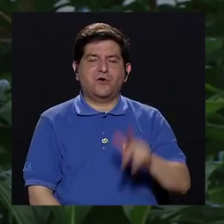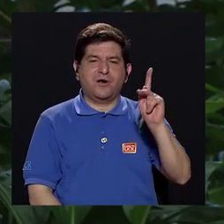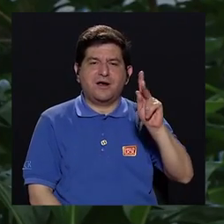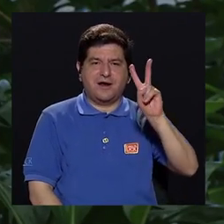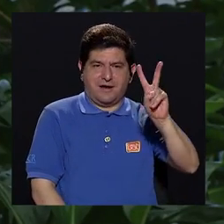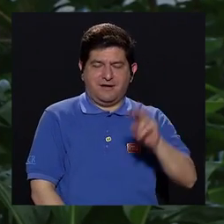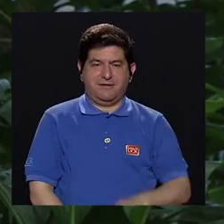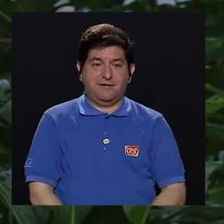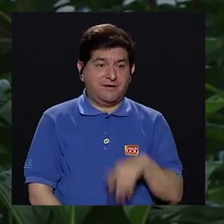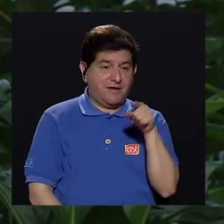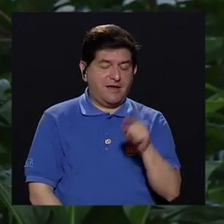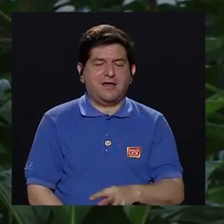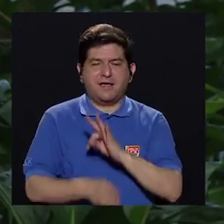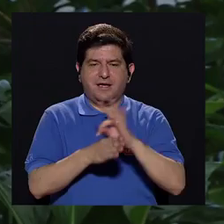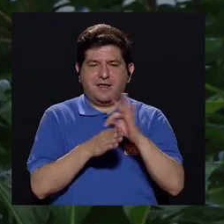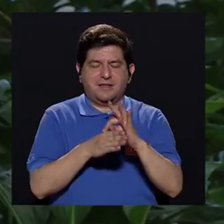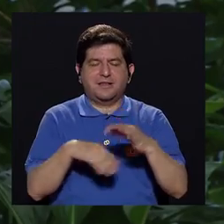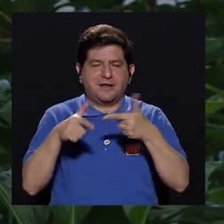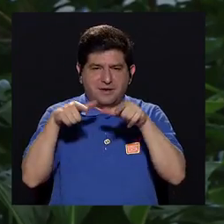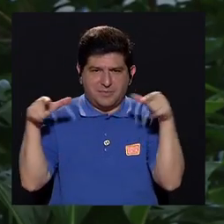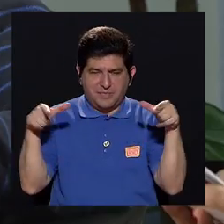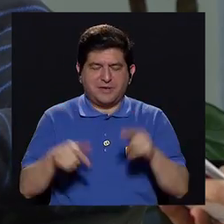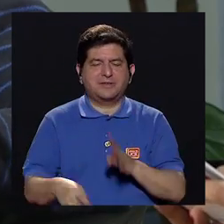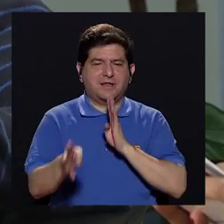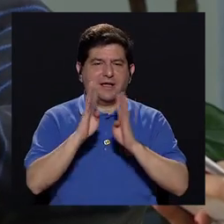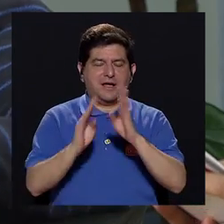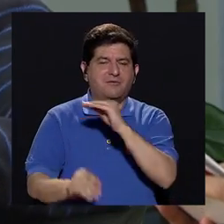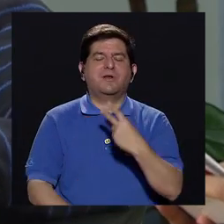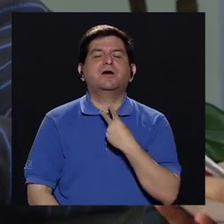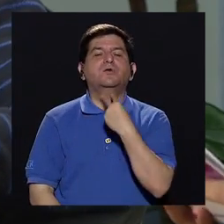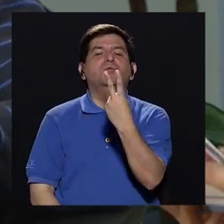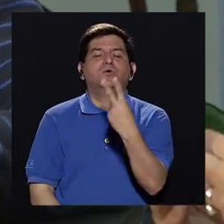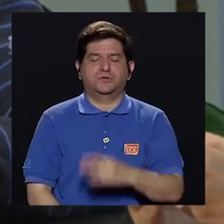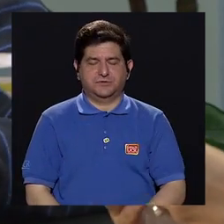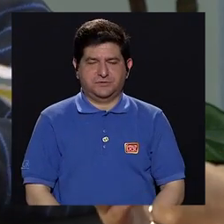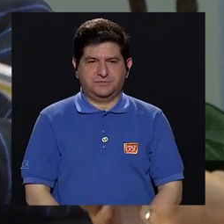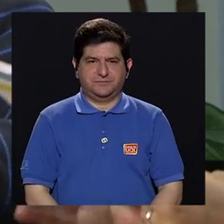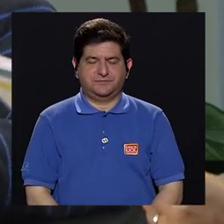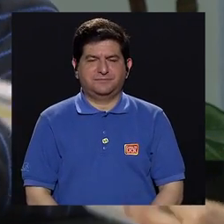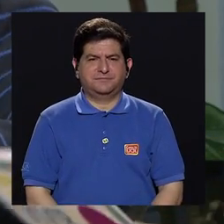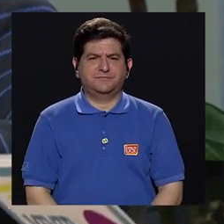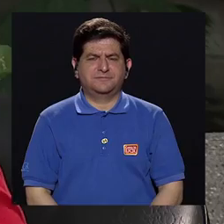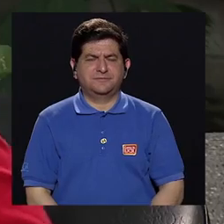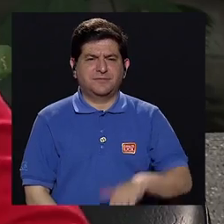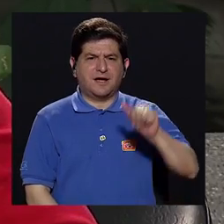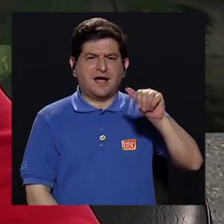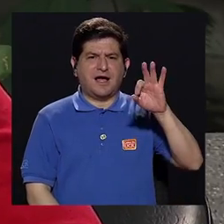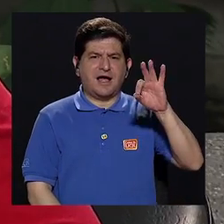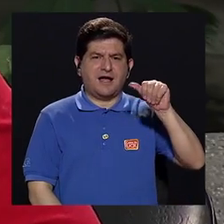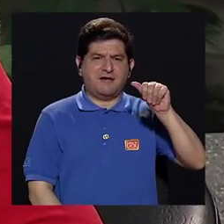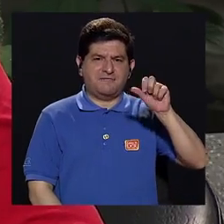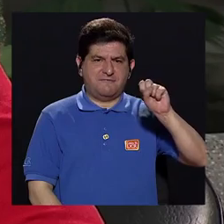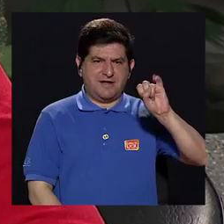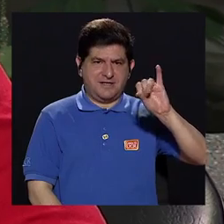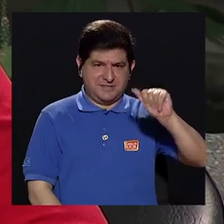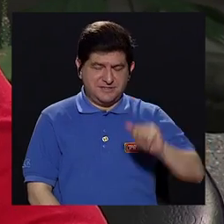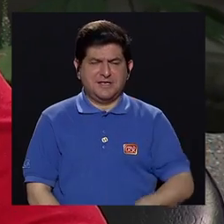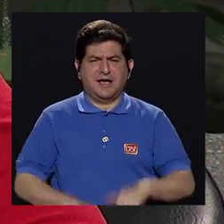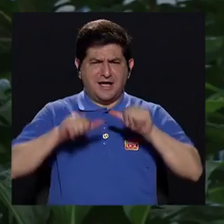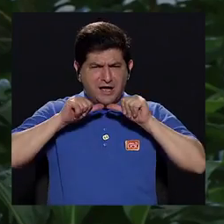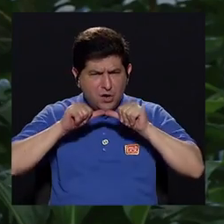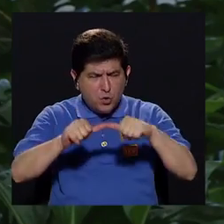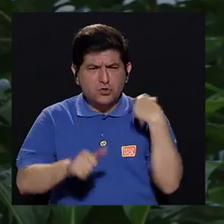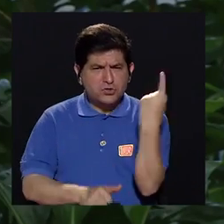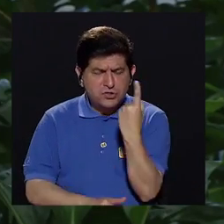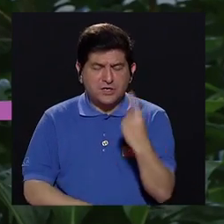Karen Villavicencio, quien es terapeuta del lenguaje, habla y voz. Karen, la afasia es permanente. Ok.